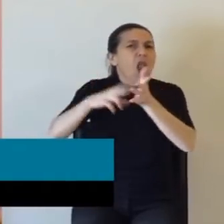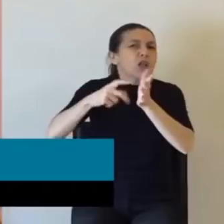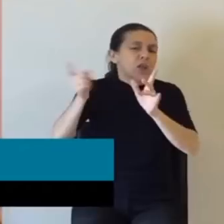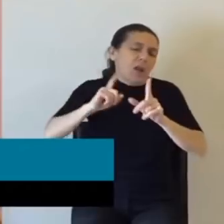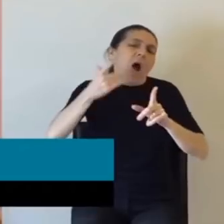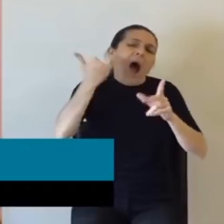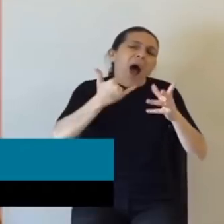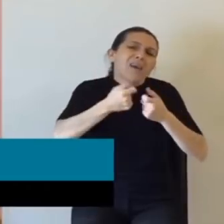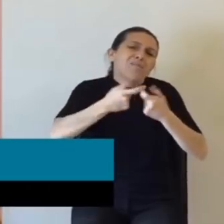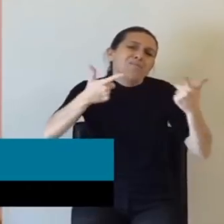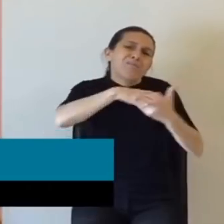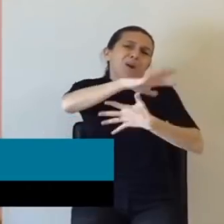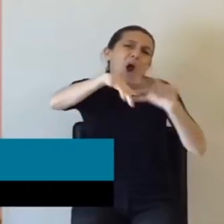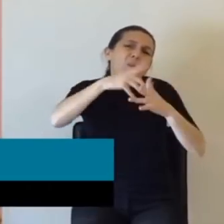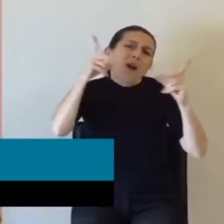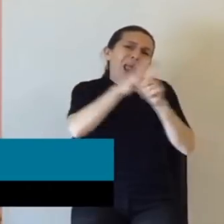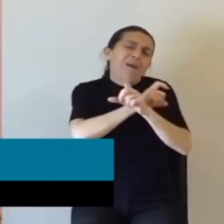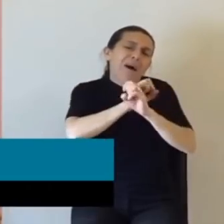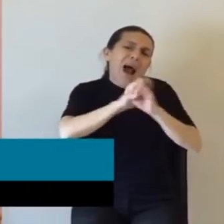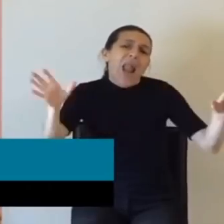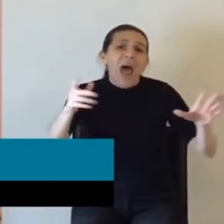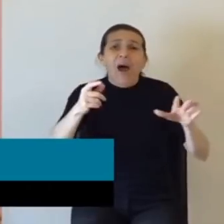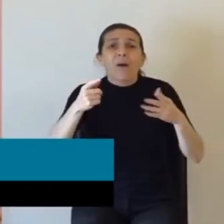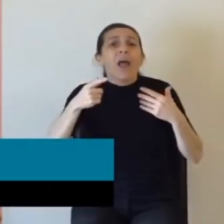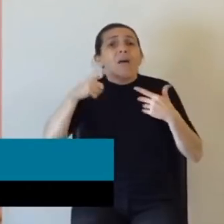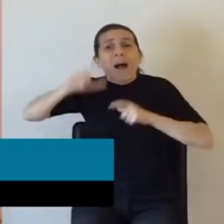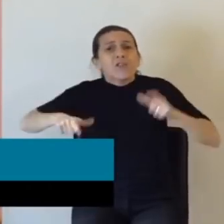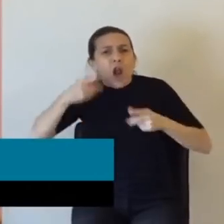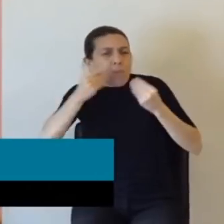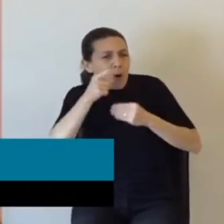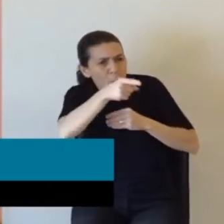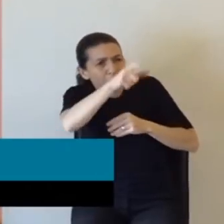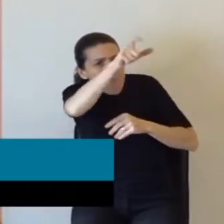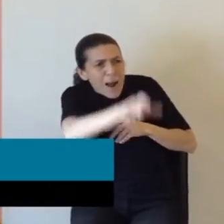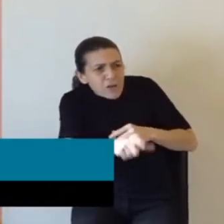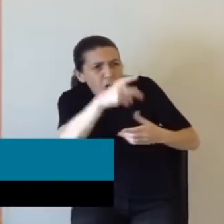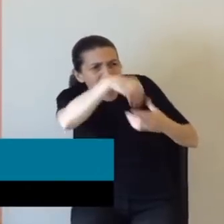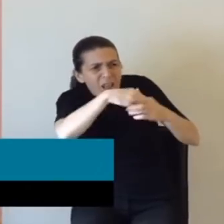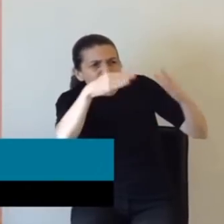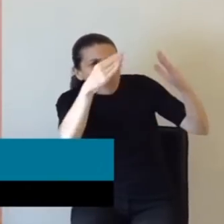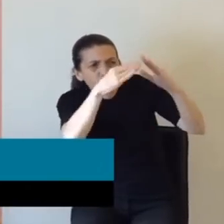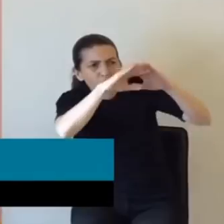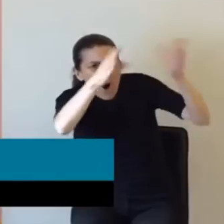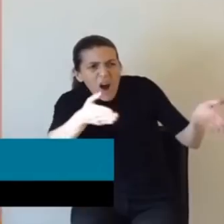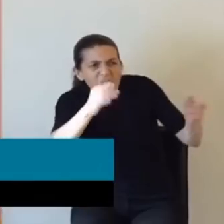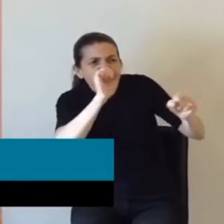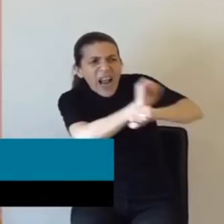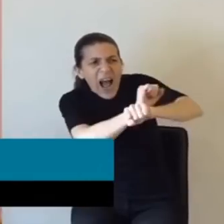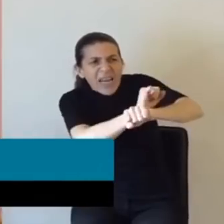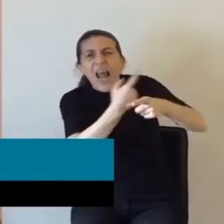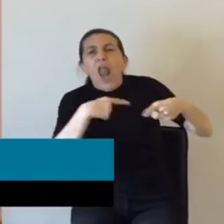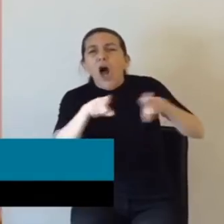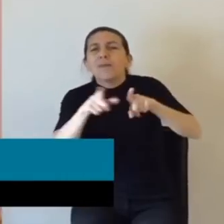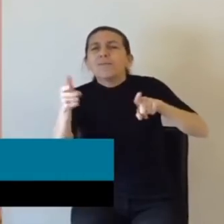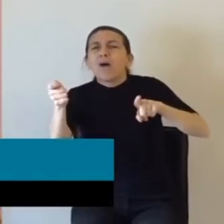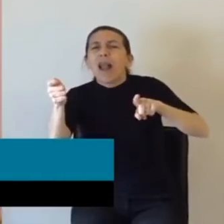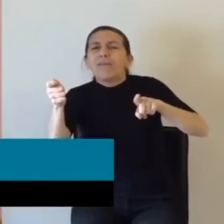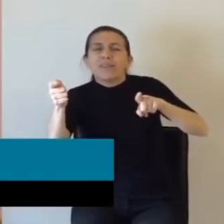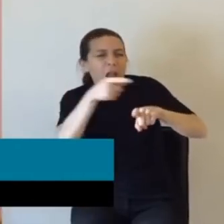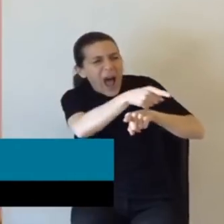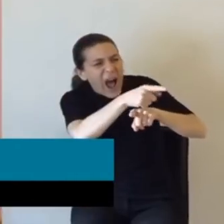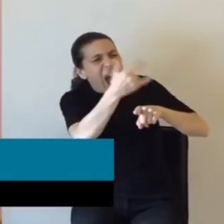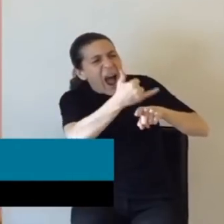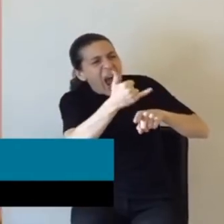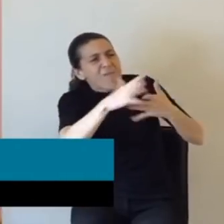enorme cuando no se preocupan si la persona que está ahí adentro está recibiendo como después les gusta ver en las series una escuela de delincuencia o no.